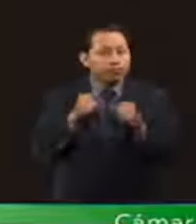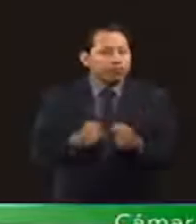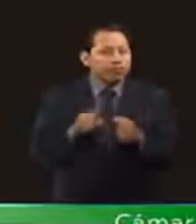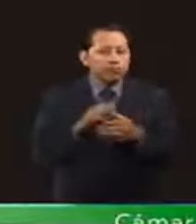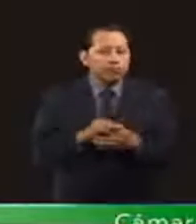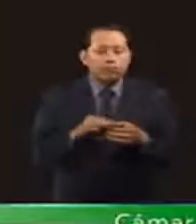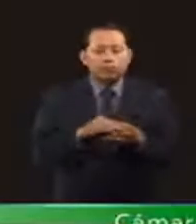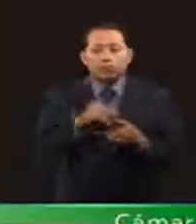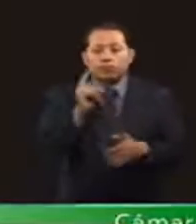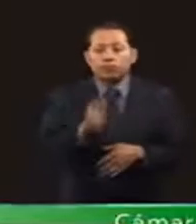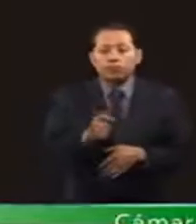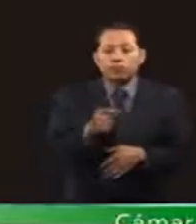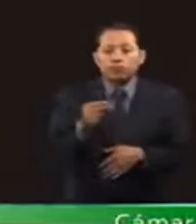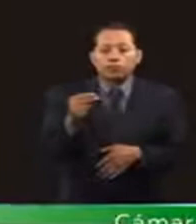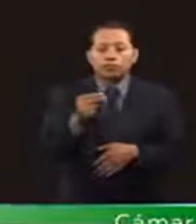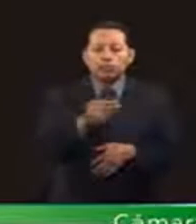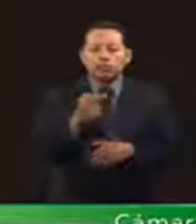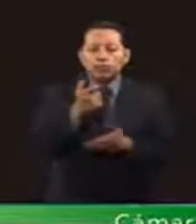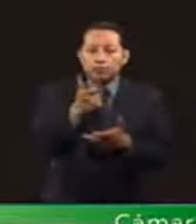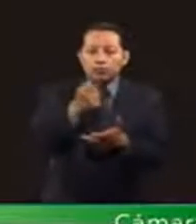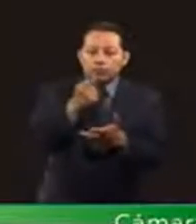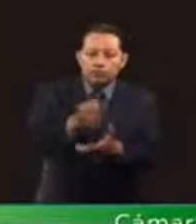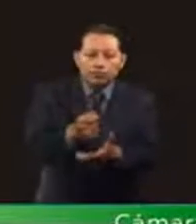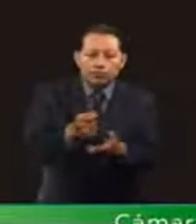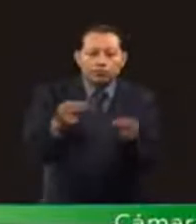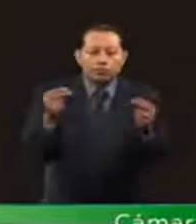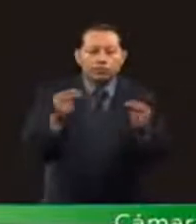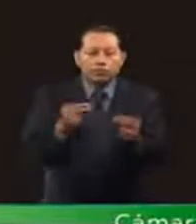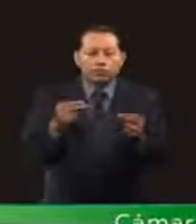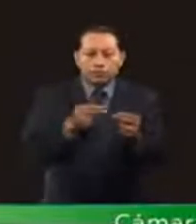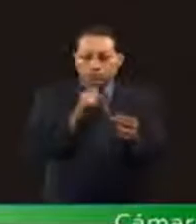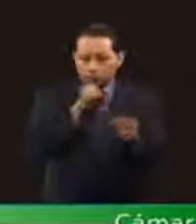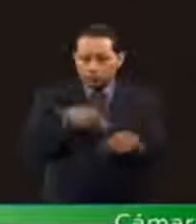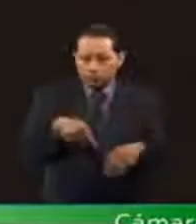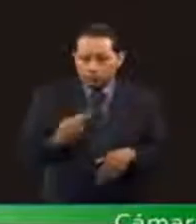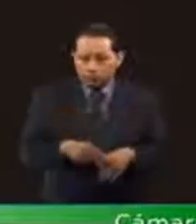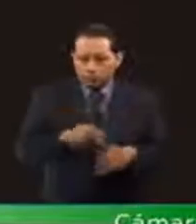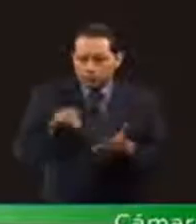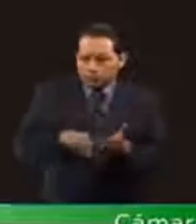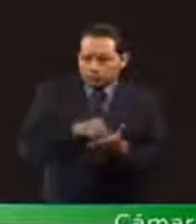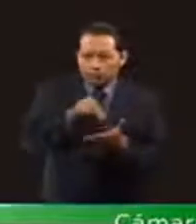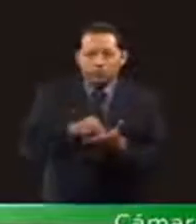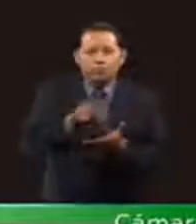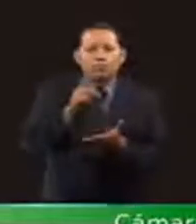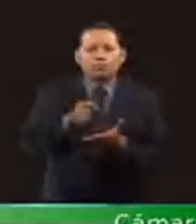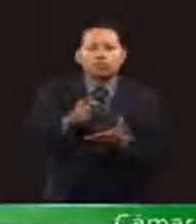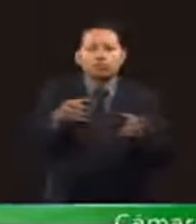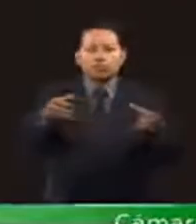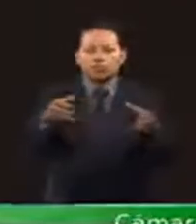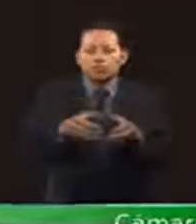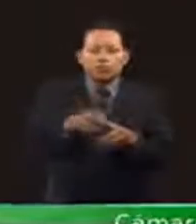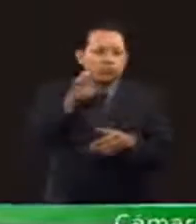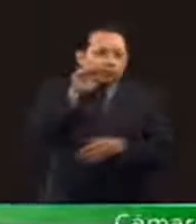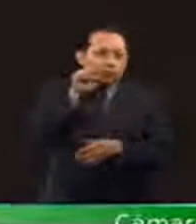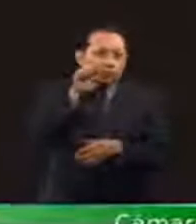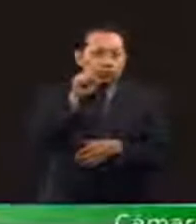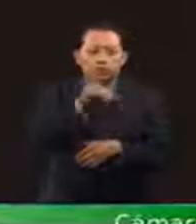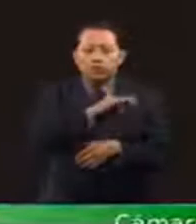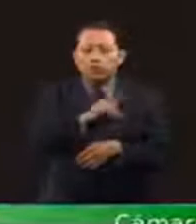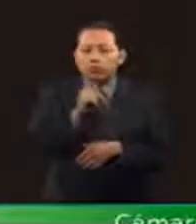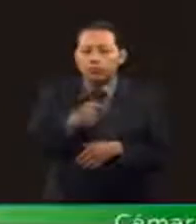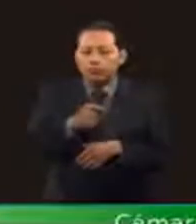estén donde se necesitan. Desde esta tribuna, en nombre de la bancada naranja,